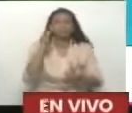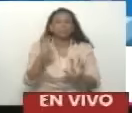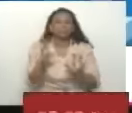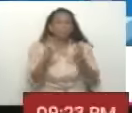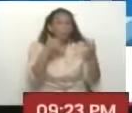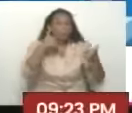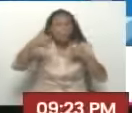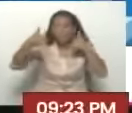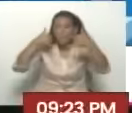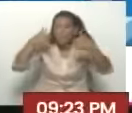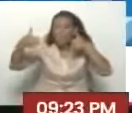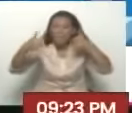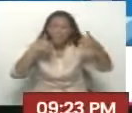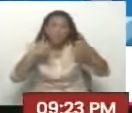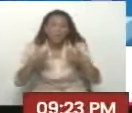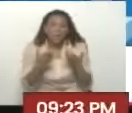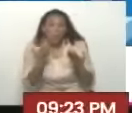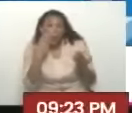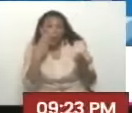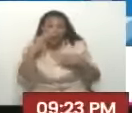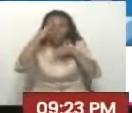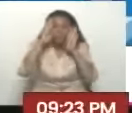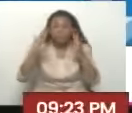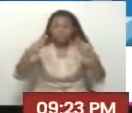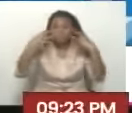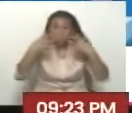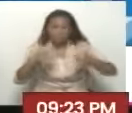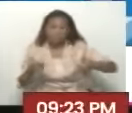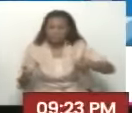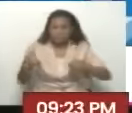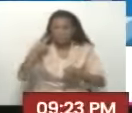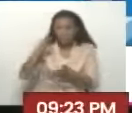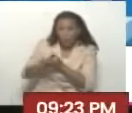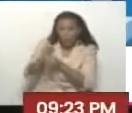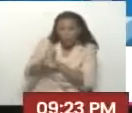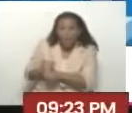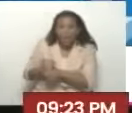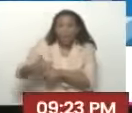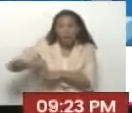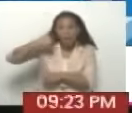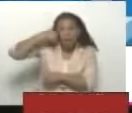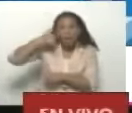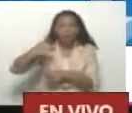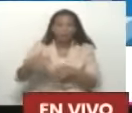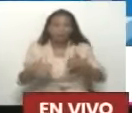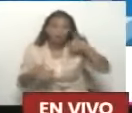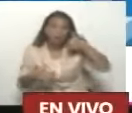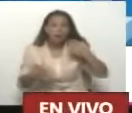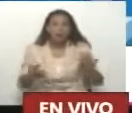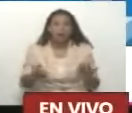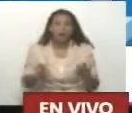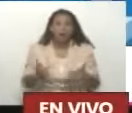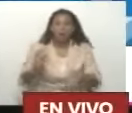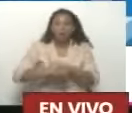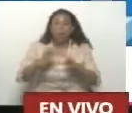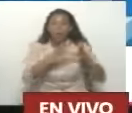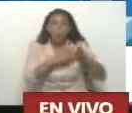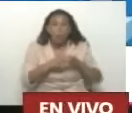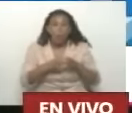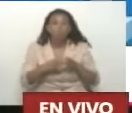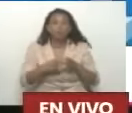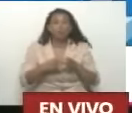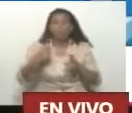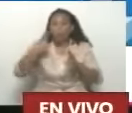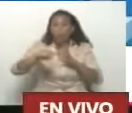estuvo llamando ahora. Lo que pasa es que estaba en el programa y dije, bueno, llámeme en la Cava. Está otra delegación en Chen